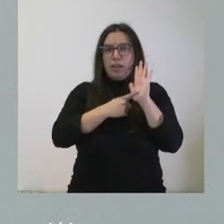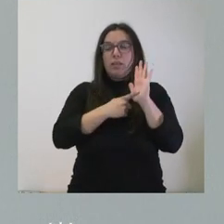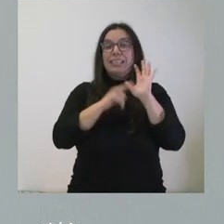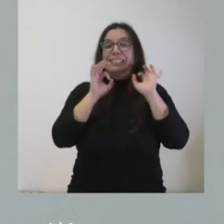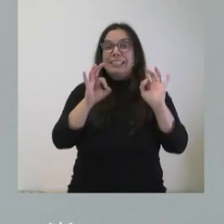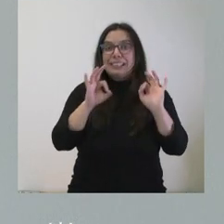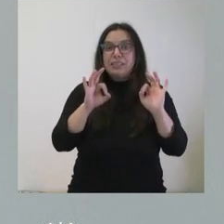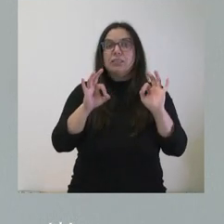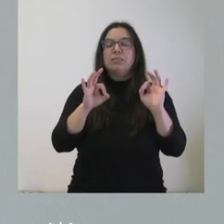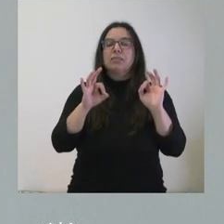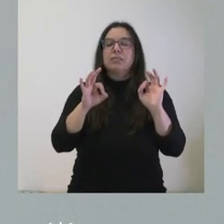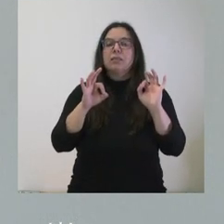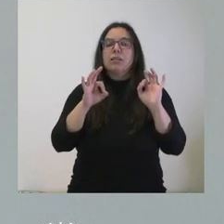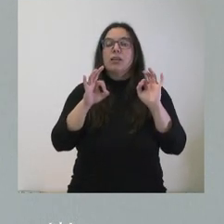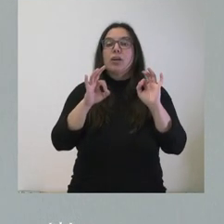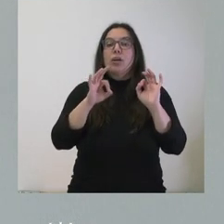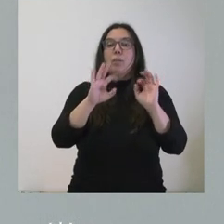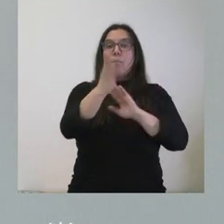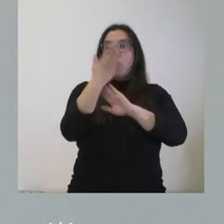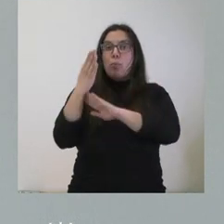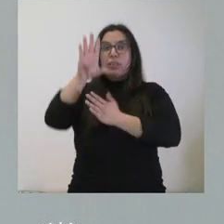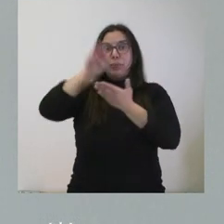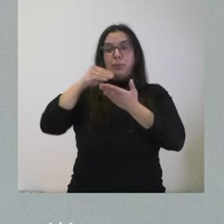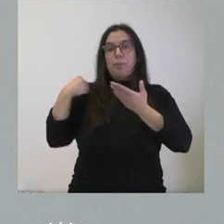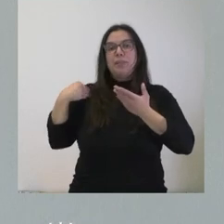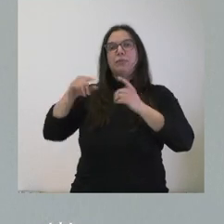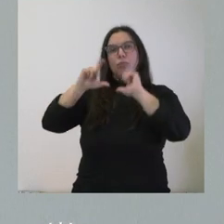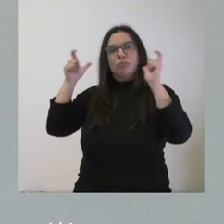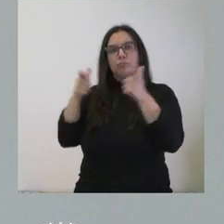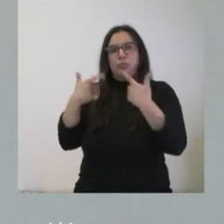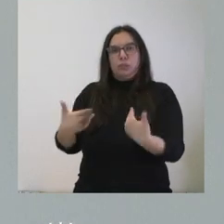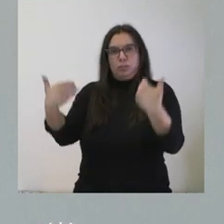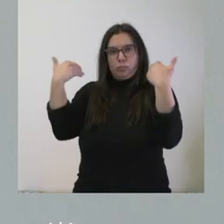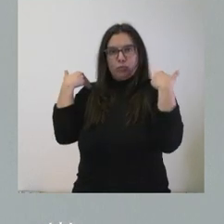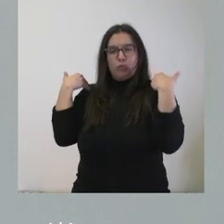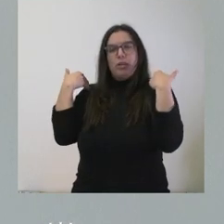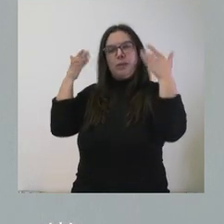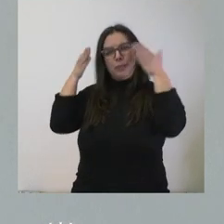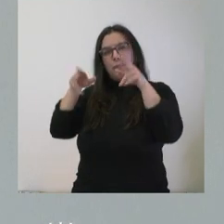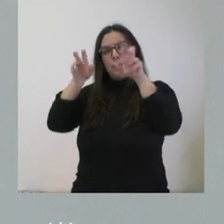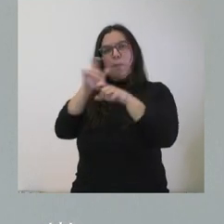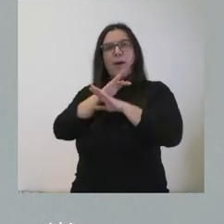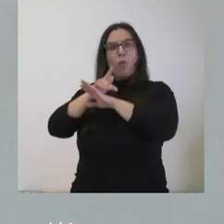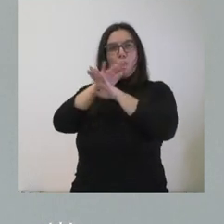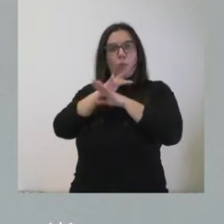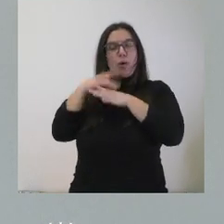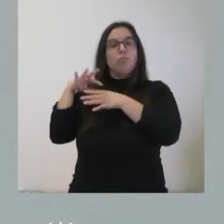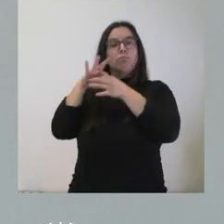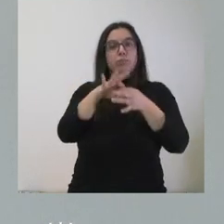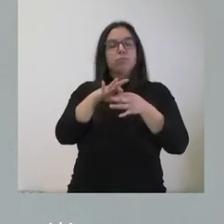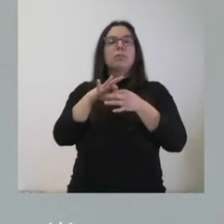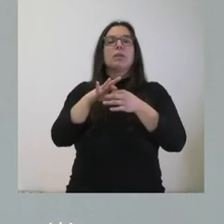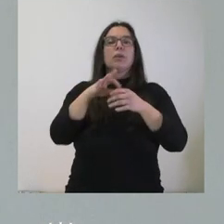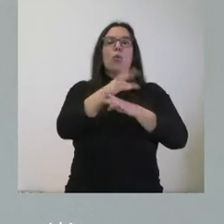concreto, recoge propuestas adoptadas por la mesa del juego responsable de Castilla y León y está en consonancia con las políticas de juego responsable